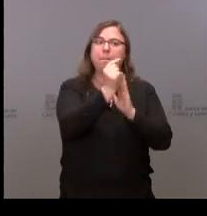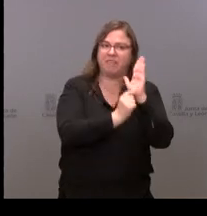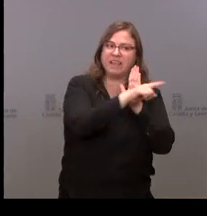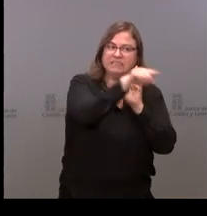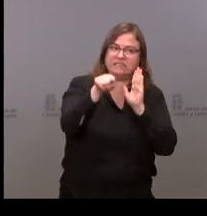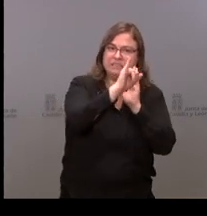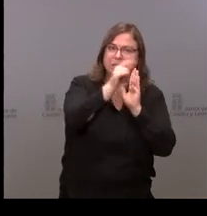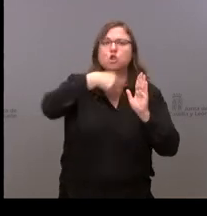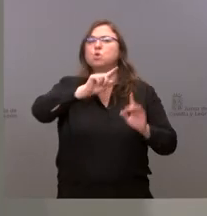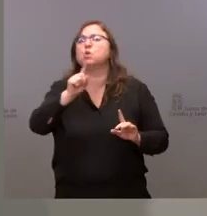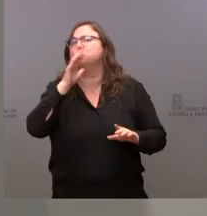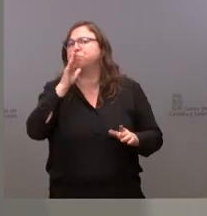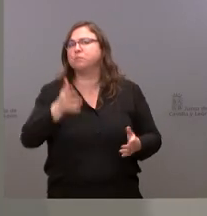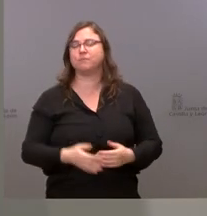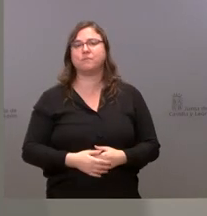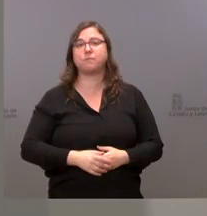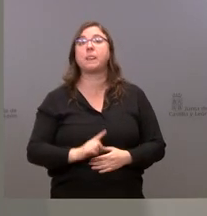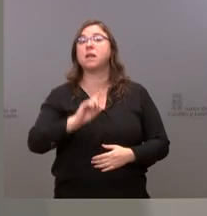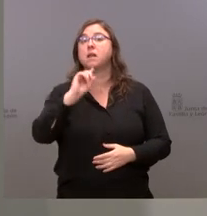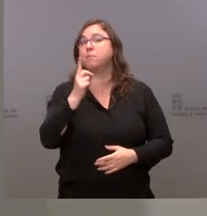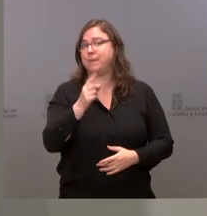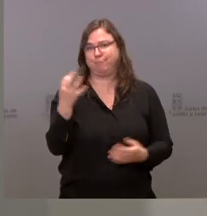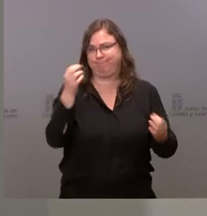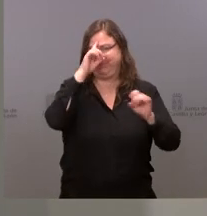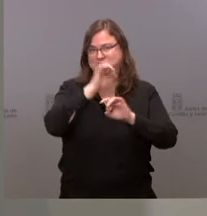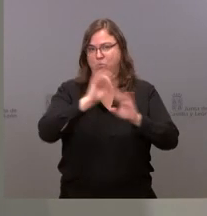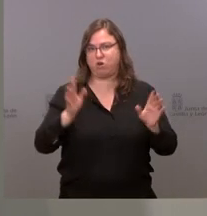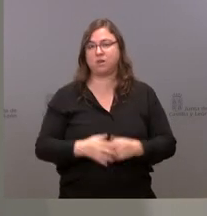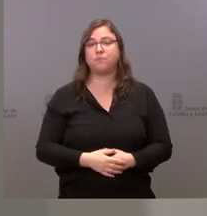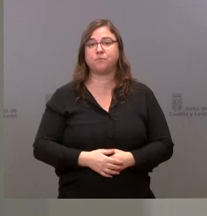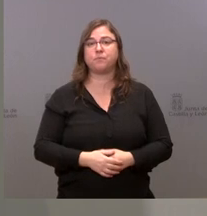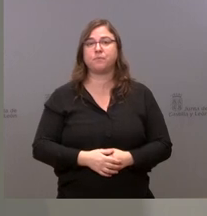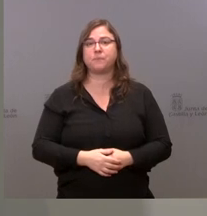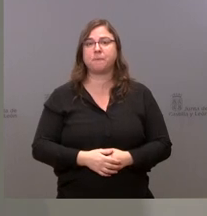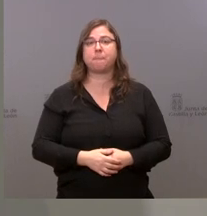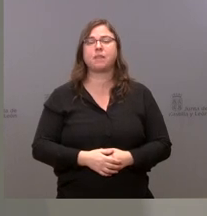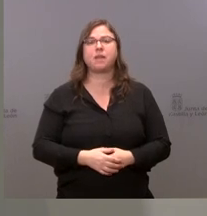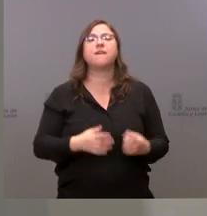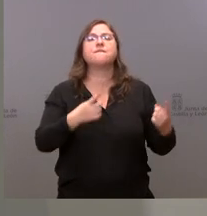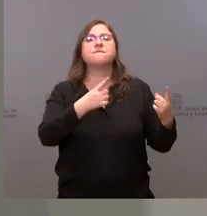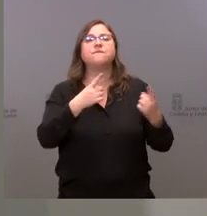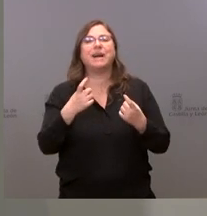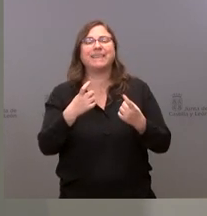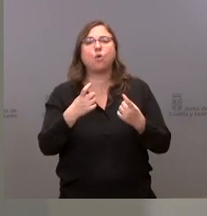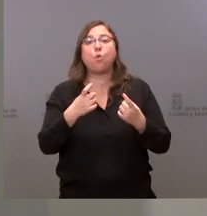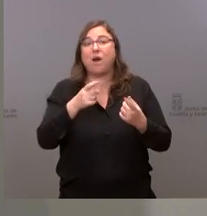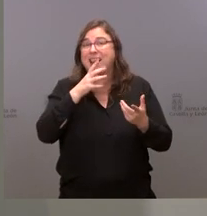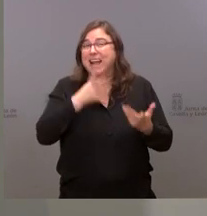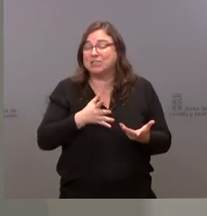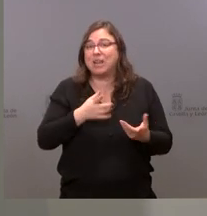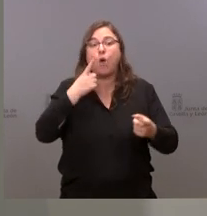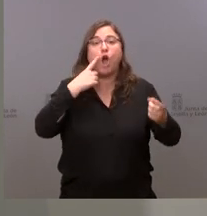no? Gracias. Bueno, la primera lectura es evidente, que es que existe una falta de coordinación hasta este momento